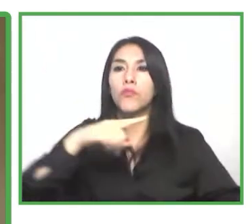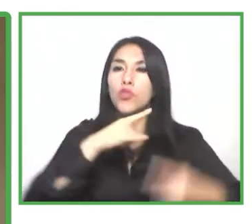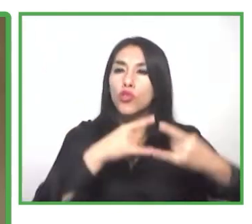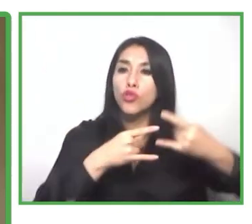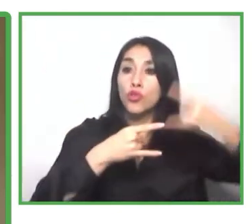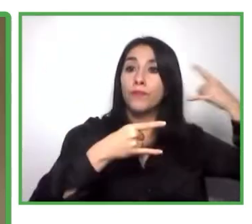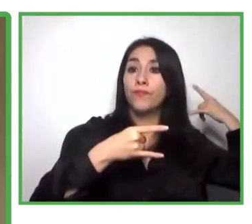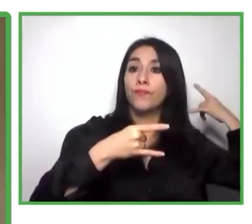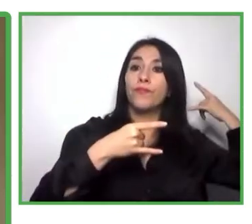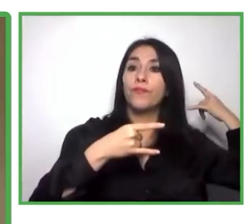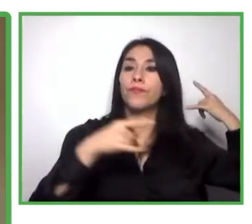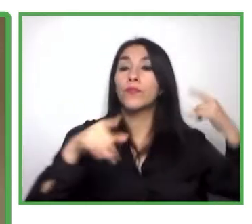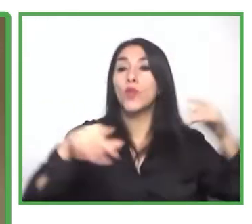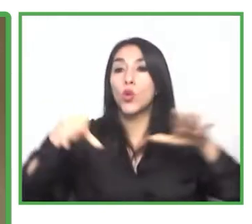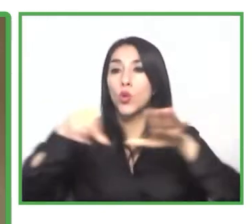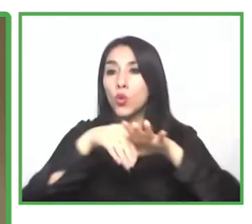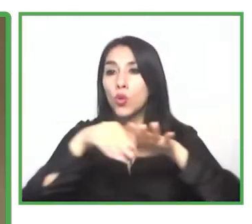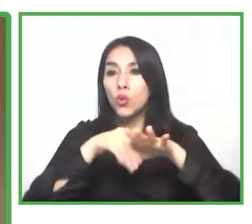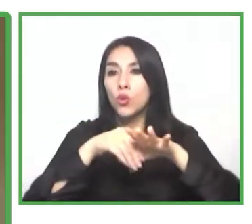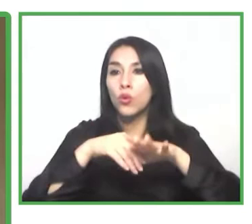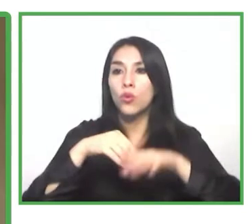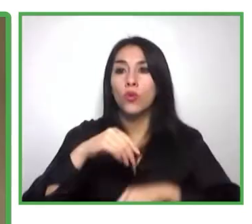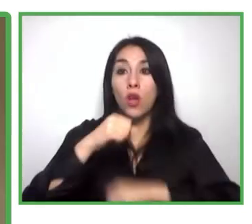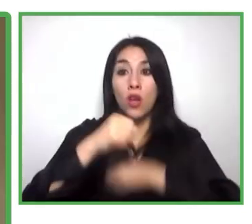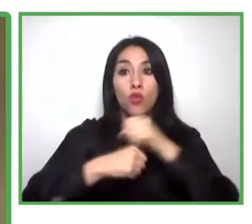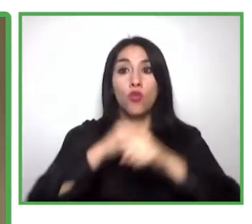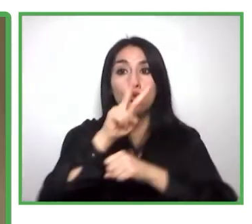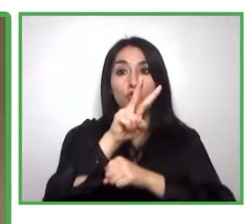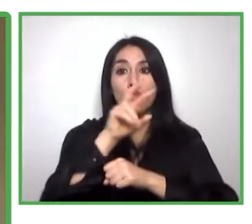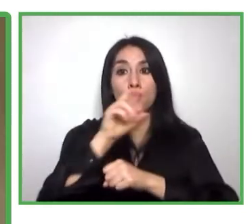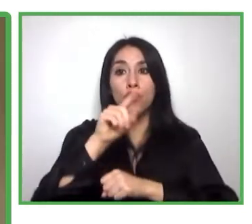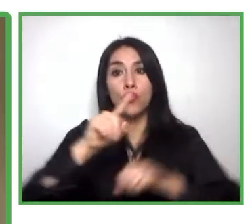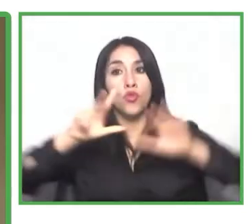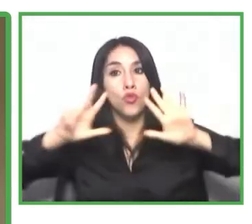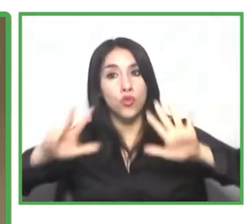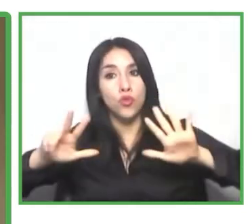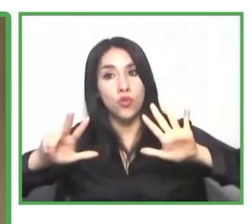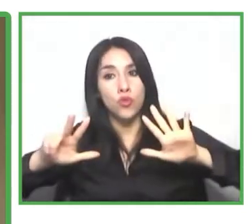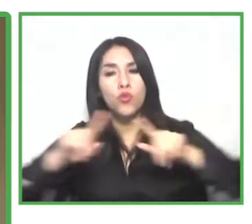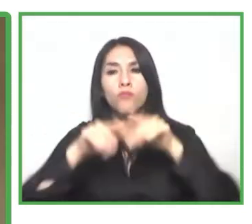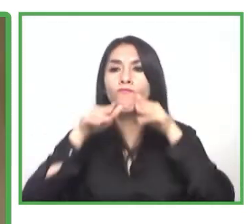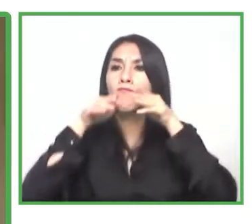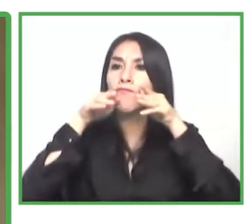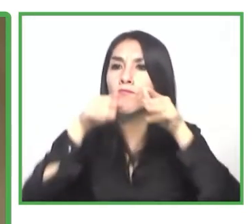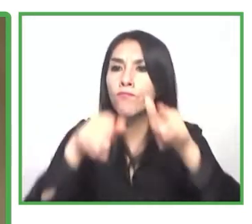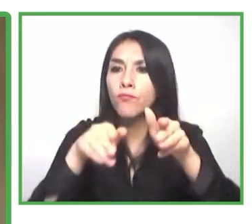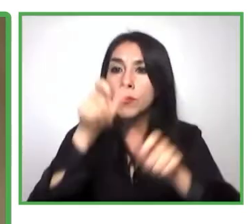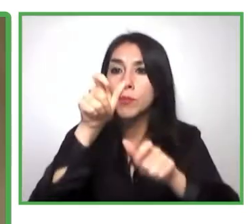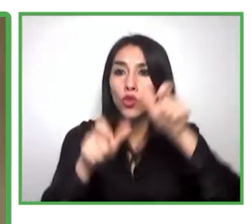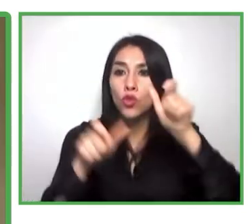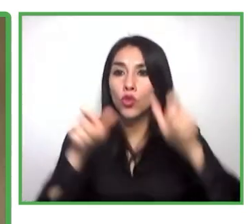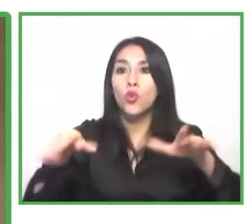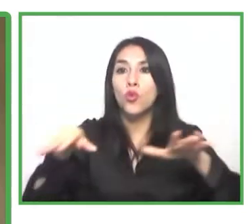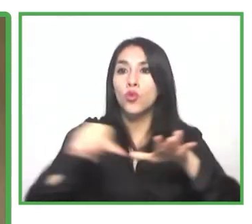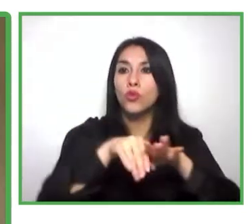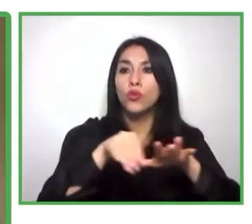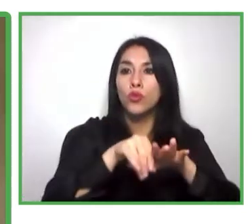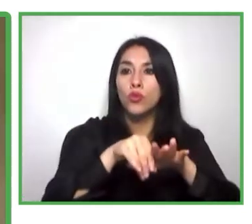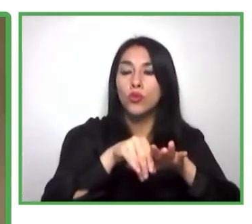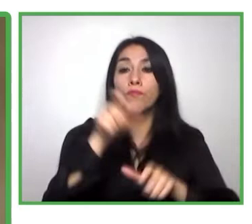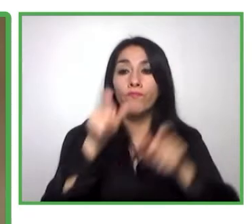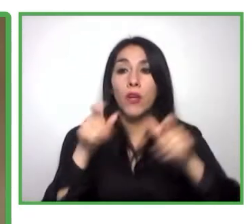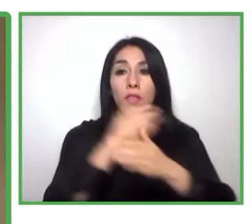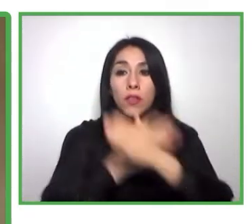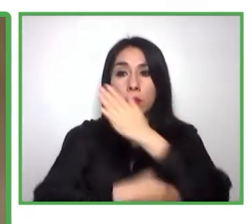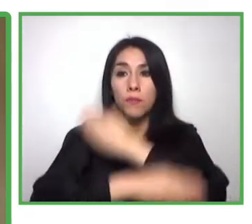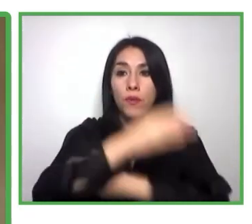donde siempre nuestro enfoque ha sido la visibilización de la inclusión de personas con discapacidad y este año, al igual que el año pasado, estamos